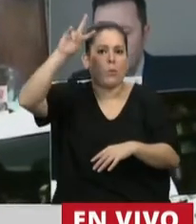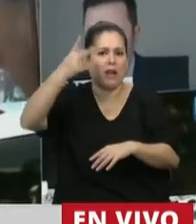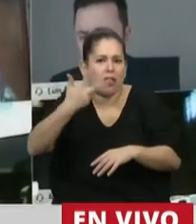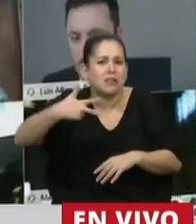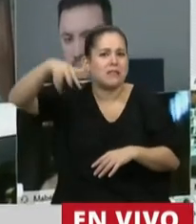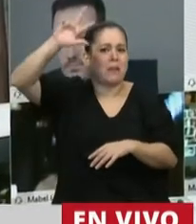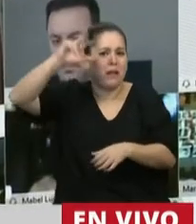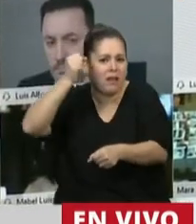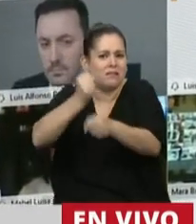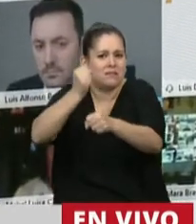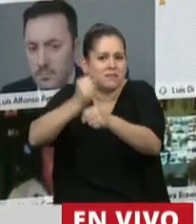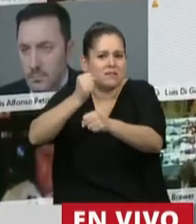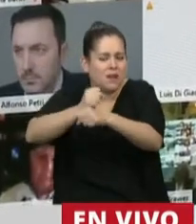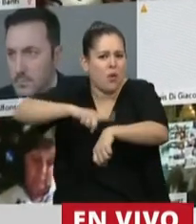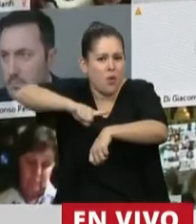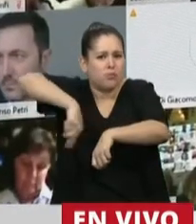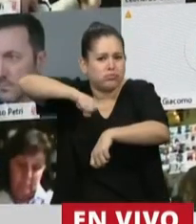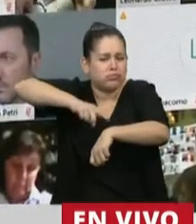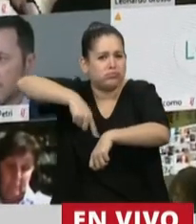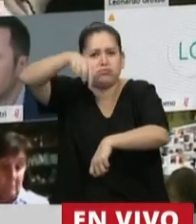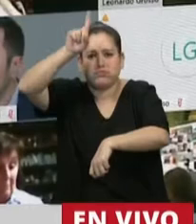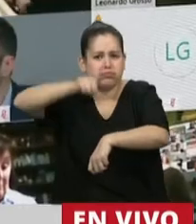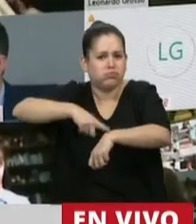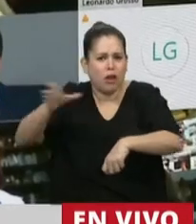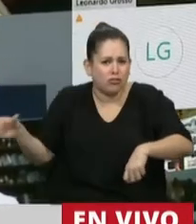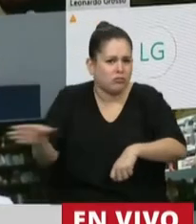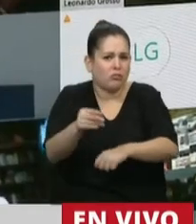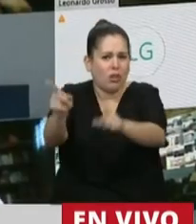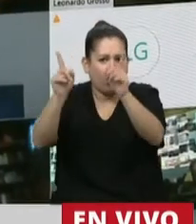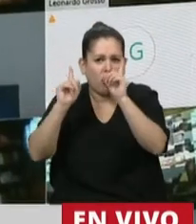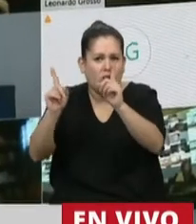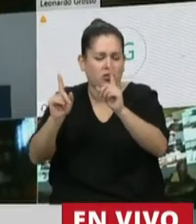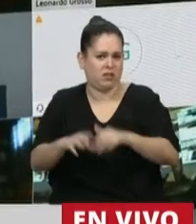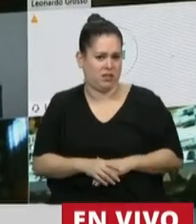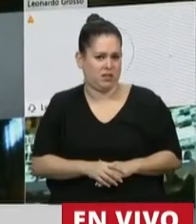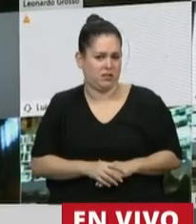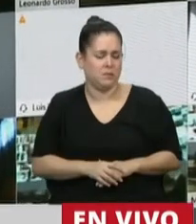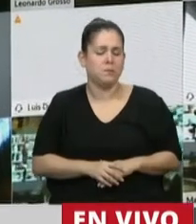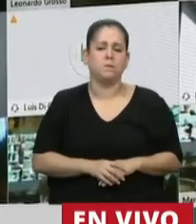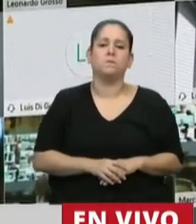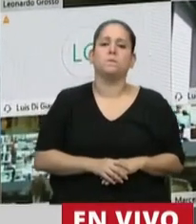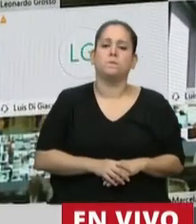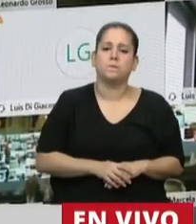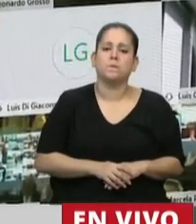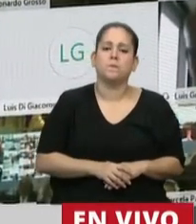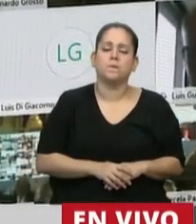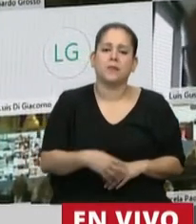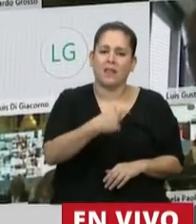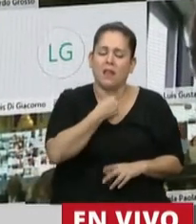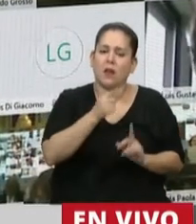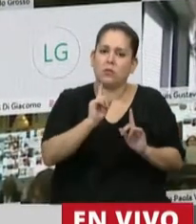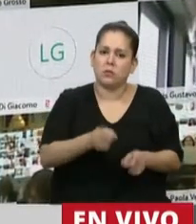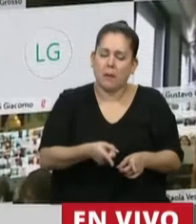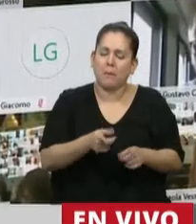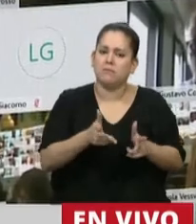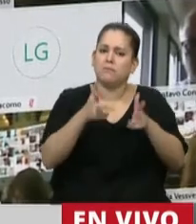respecto de la carga horaria que las y los docentes tenemos en las escuelas. Quiero remarcar que el